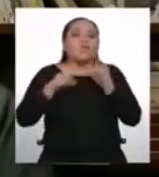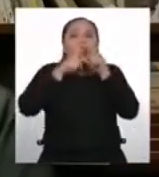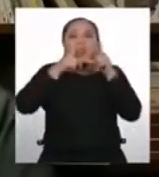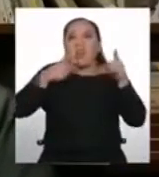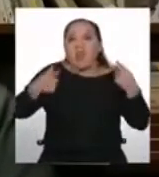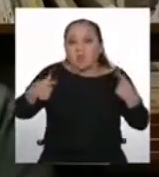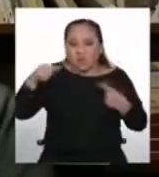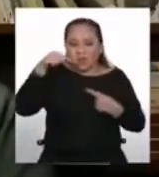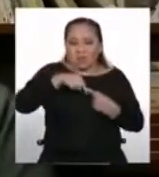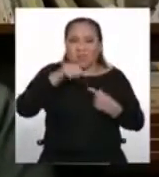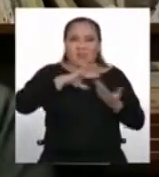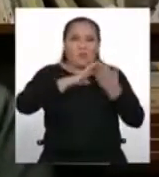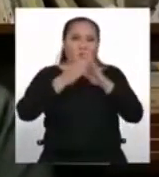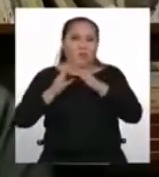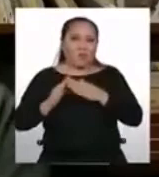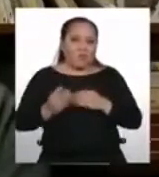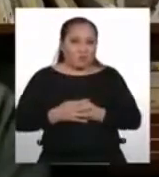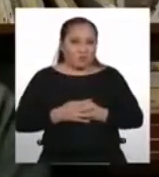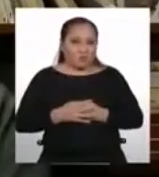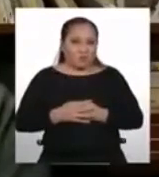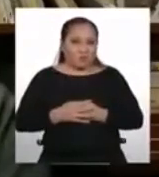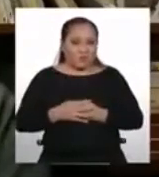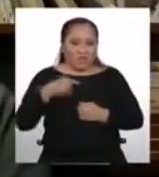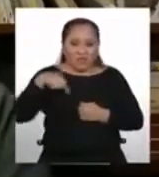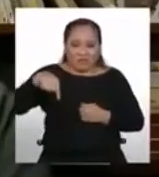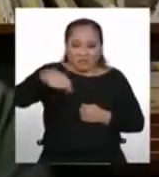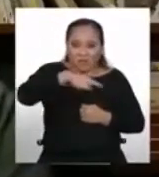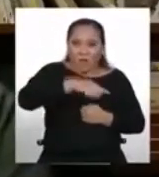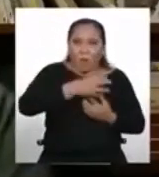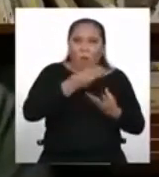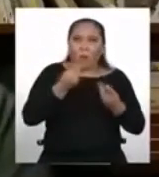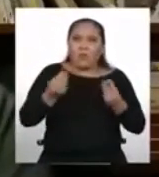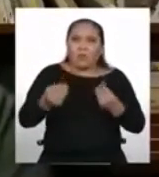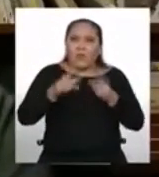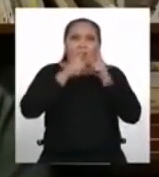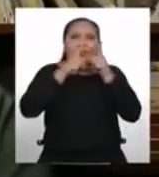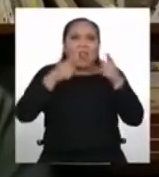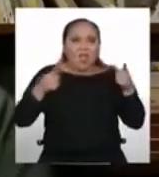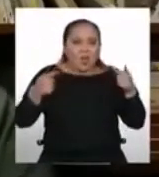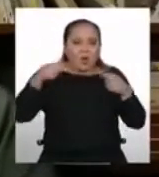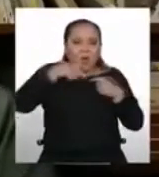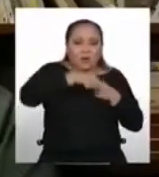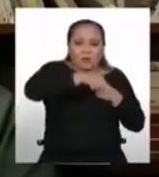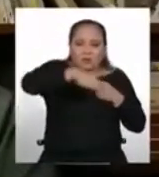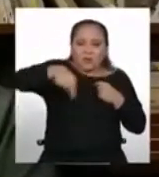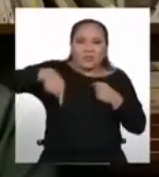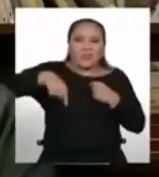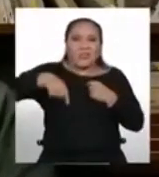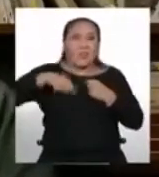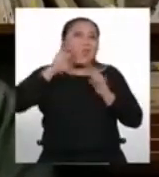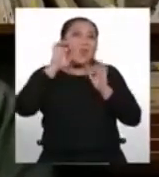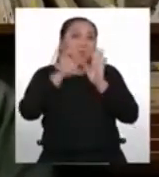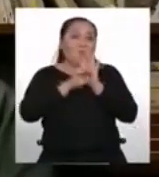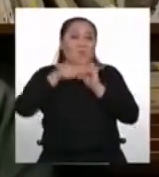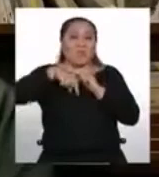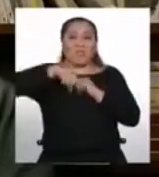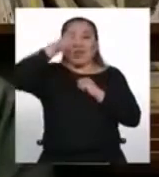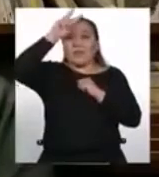su población, ¿no? O cuando más lenguas en general habla su población. El Perú es un país